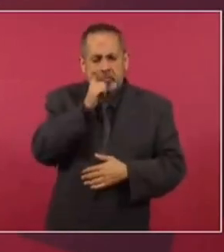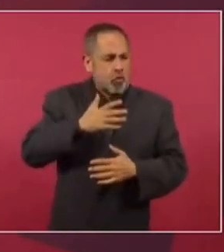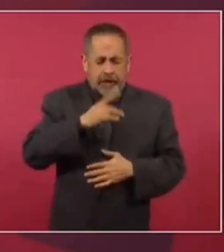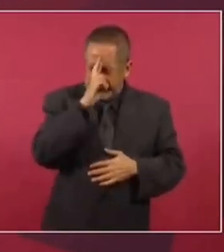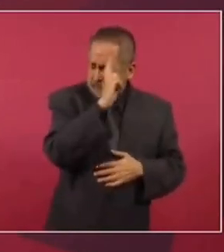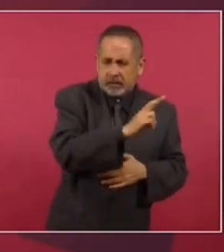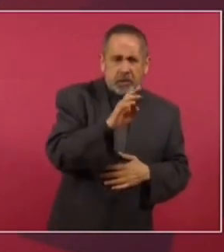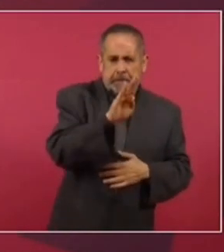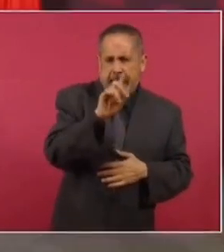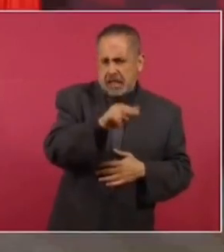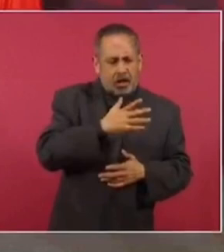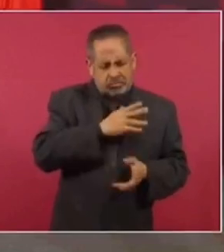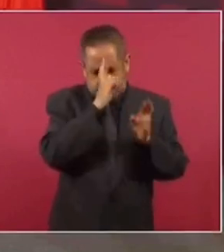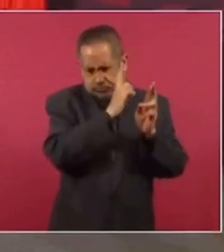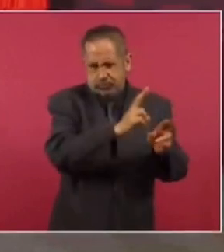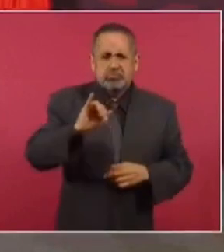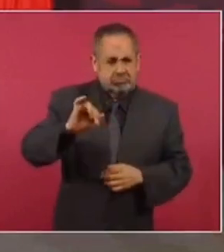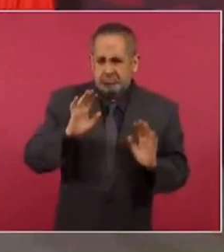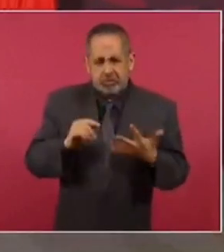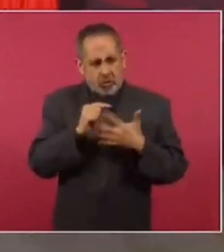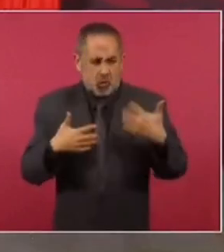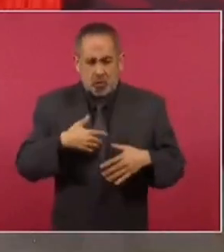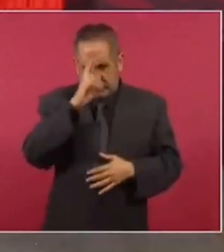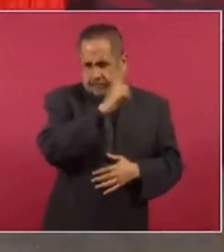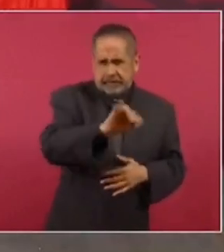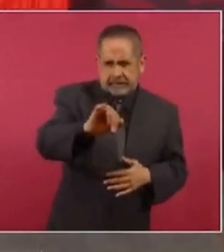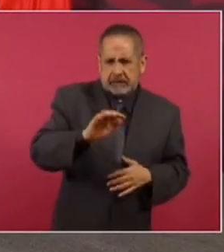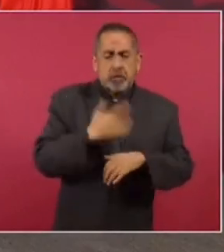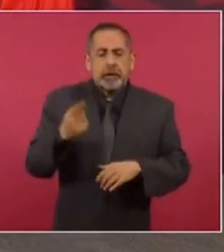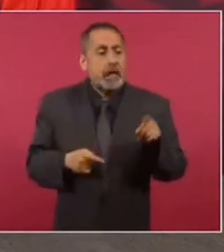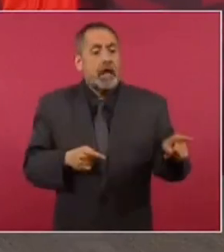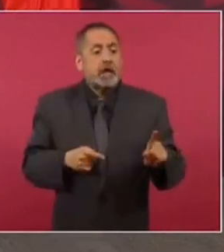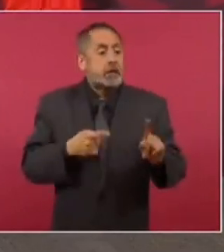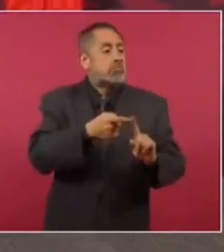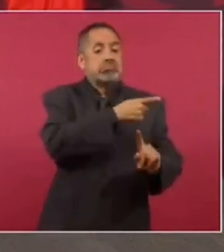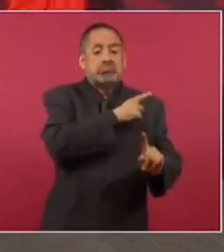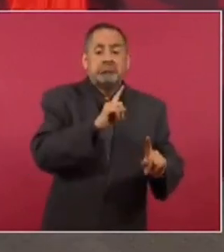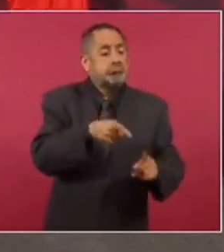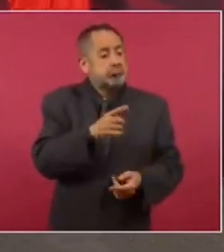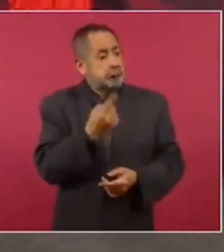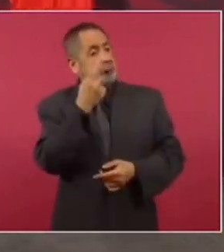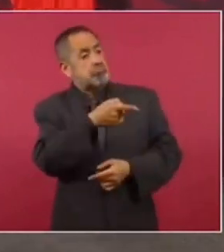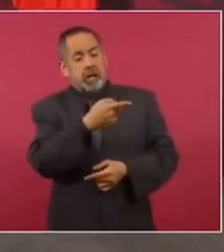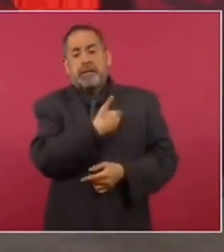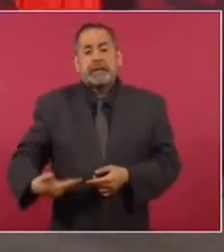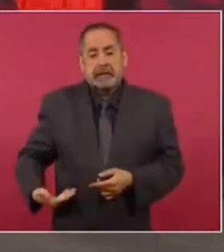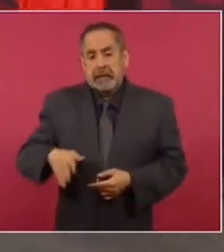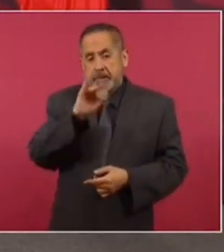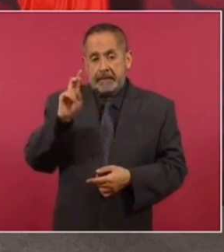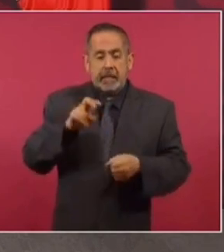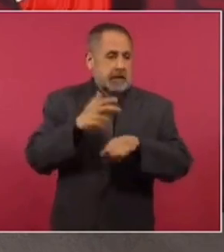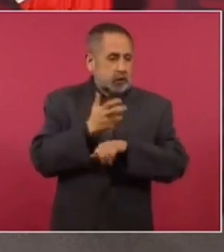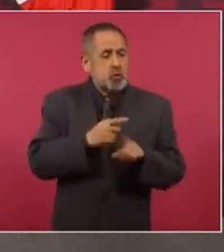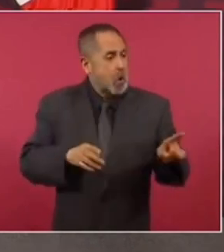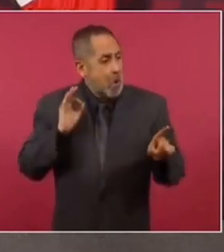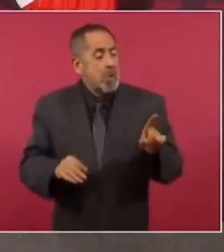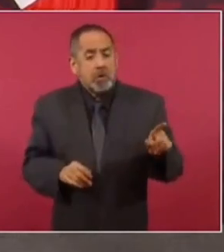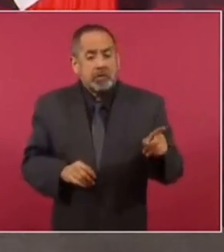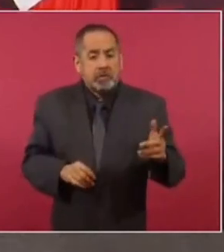respeto al presidente Valle, entre otras cosas, porque es el único de los presidentes de Estados Unidos